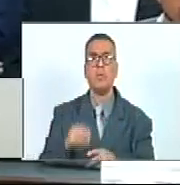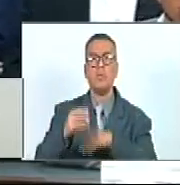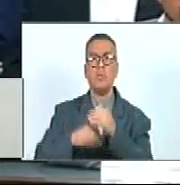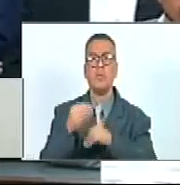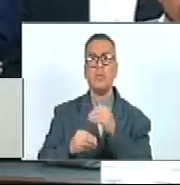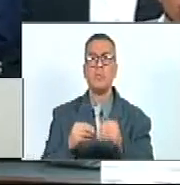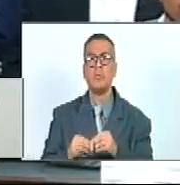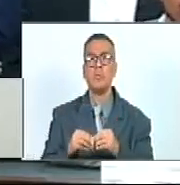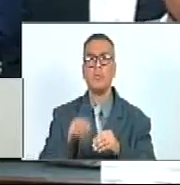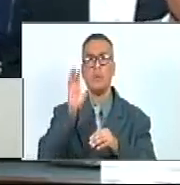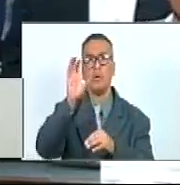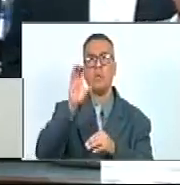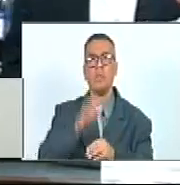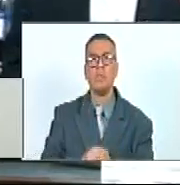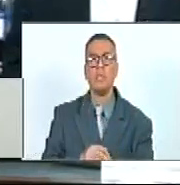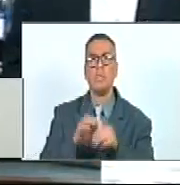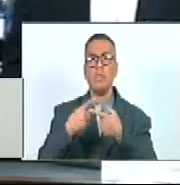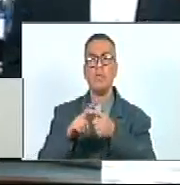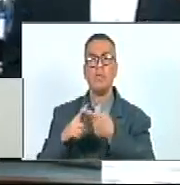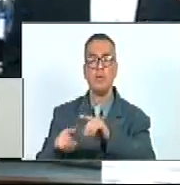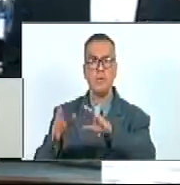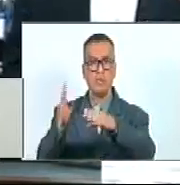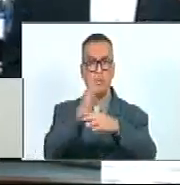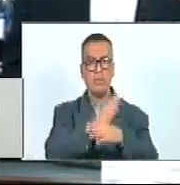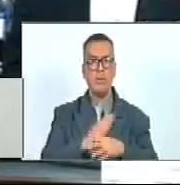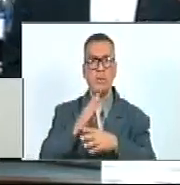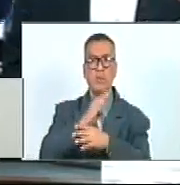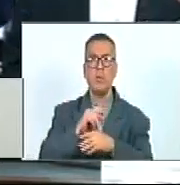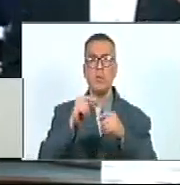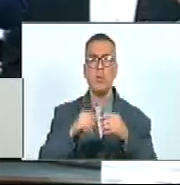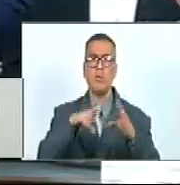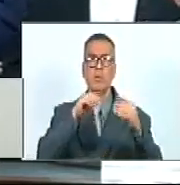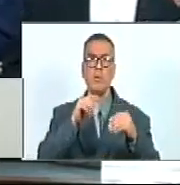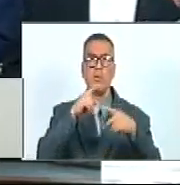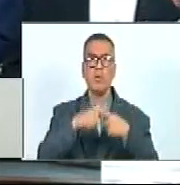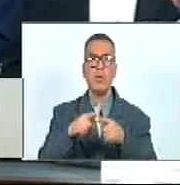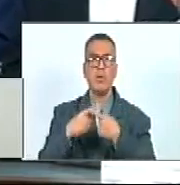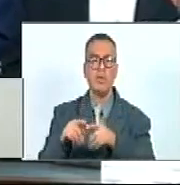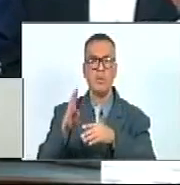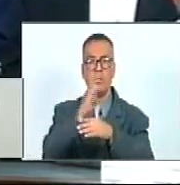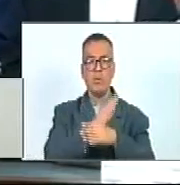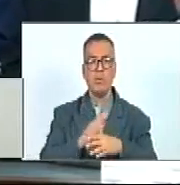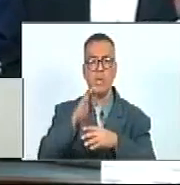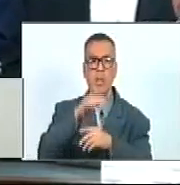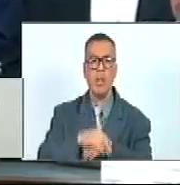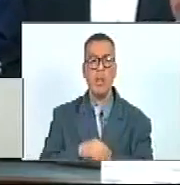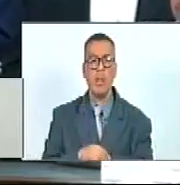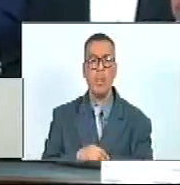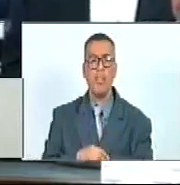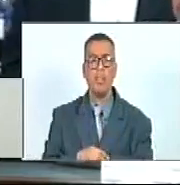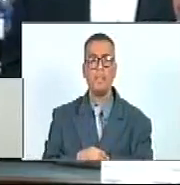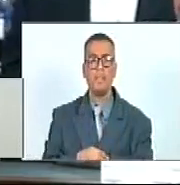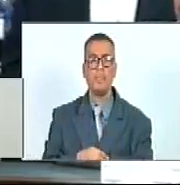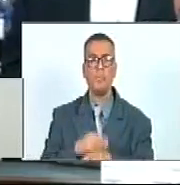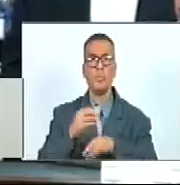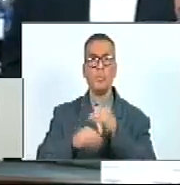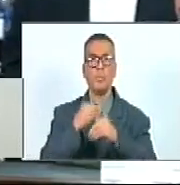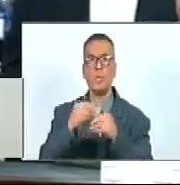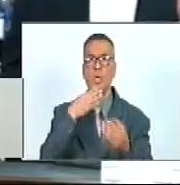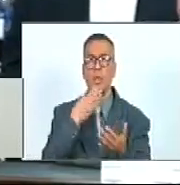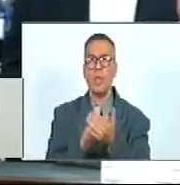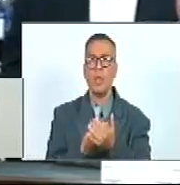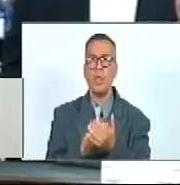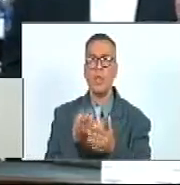Un País Megadiverso Hablando De Biodiversidad Y Ha Sido Gracias